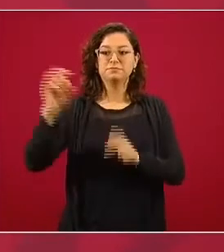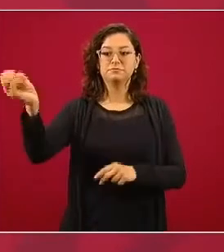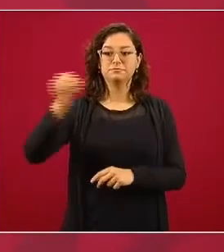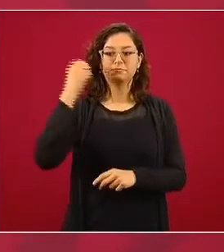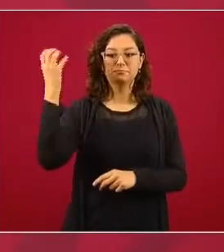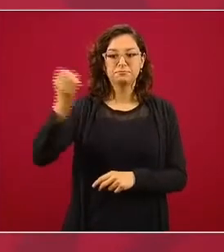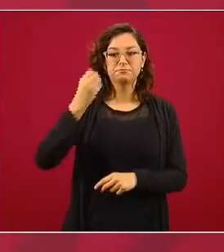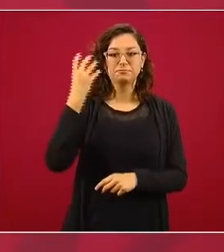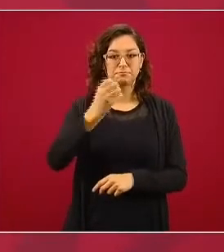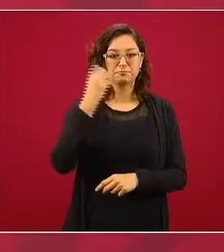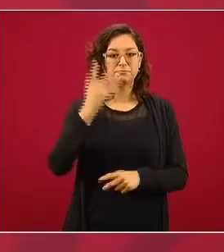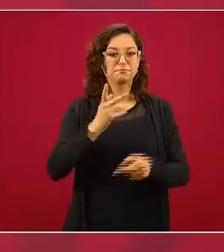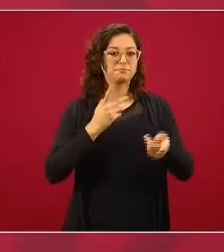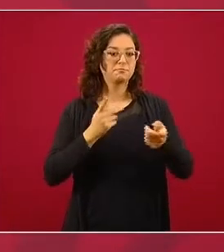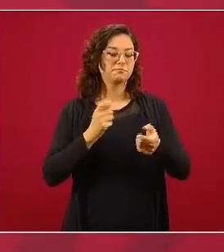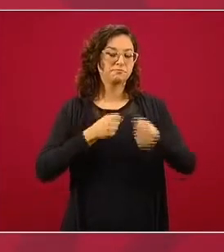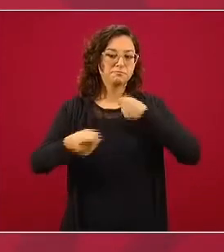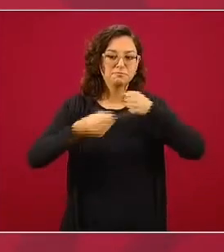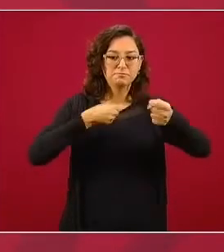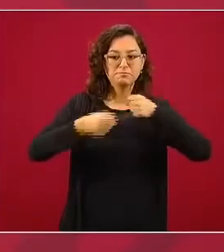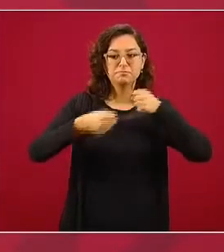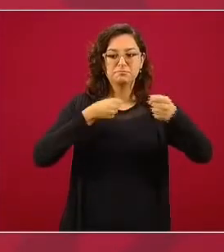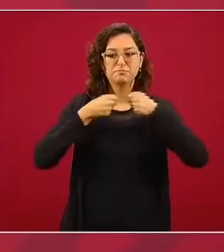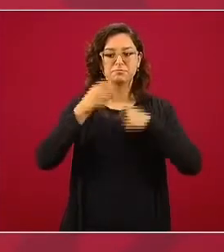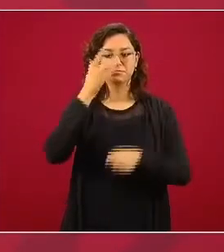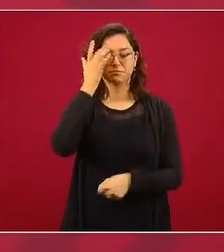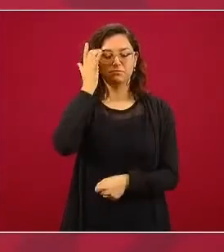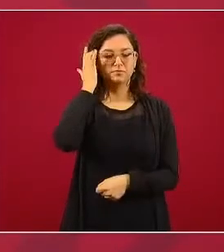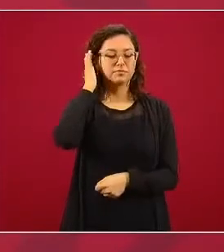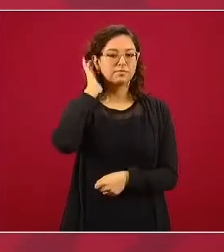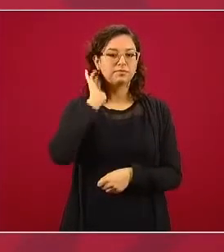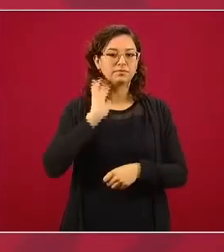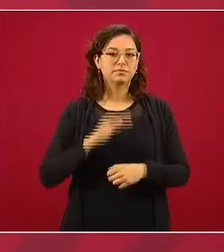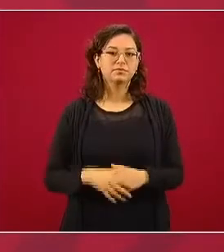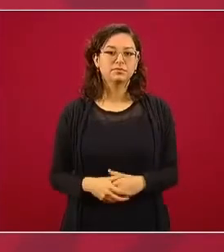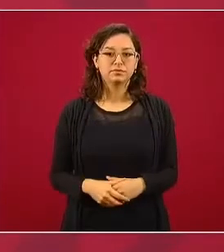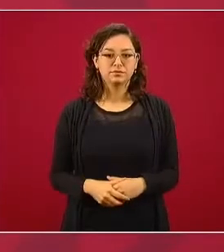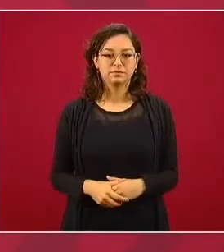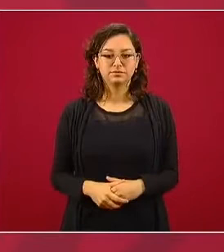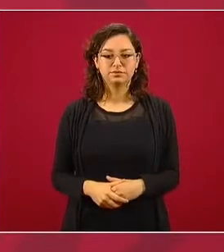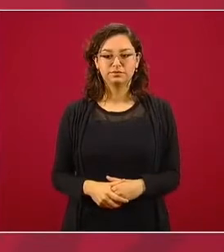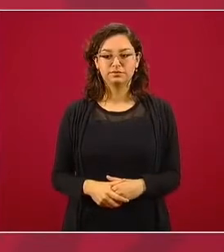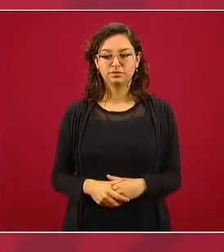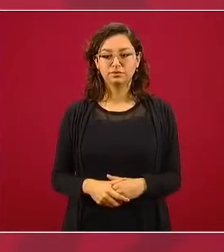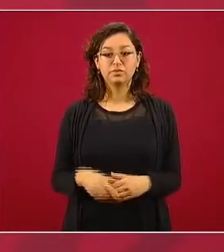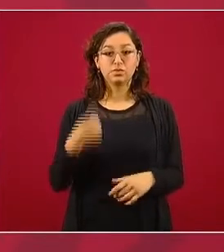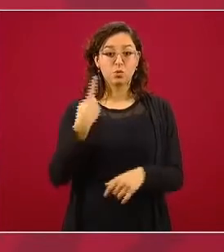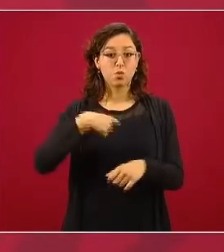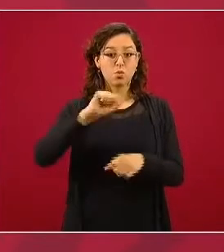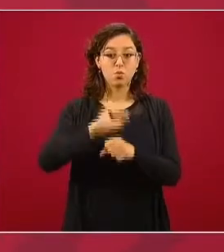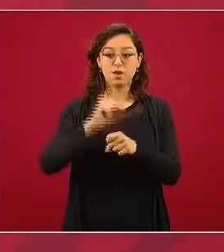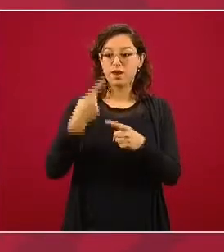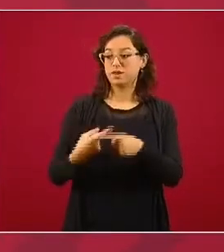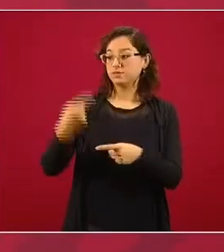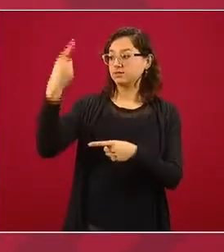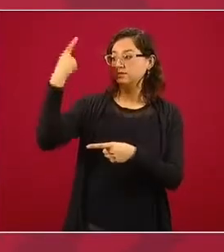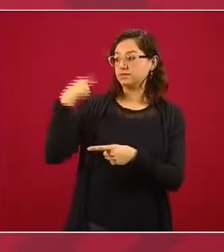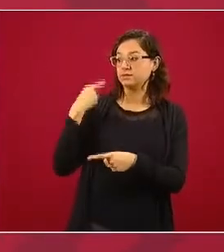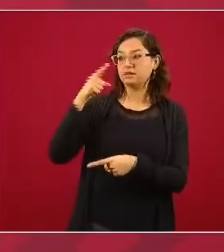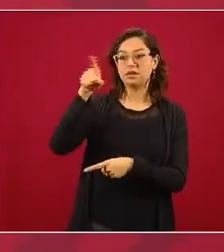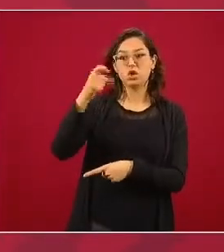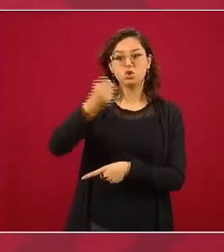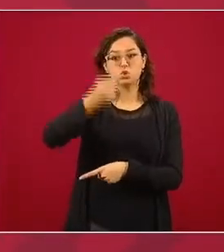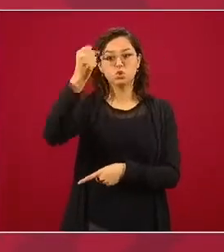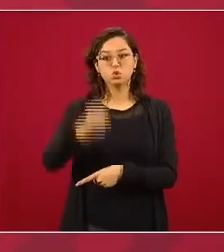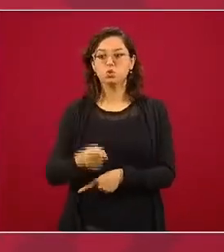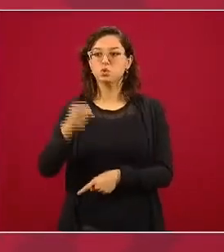Estuvimos toda la semana visitando los estados del sureste,